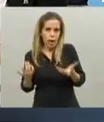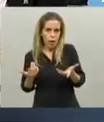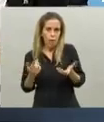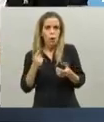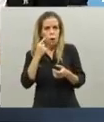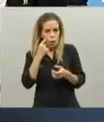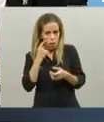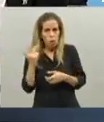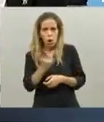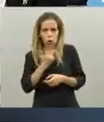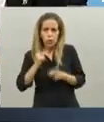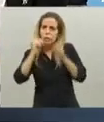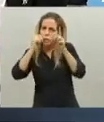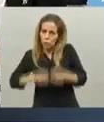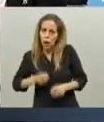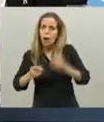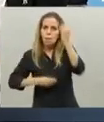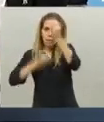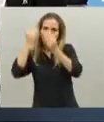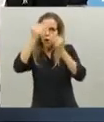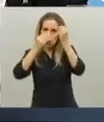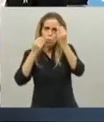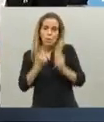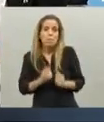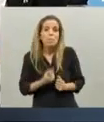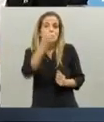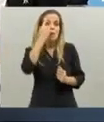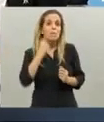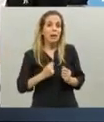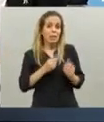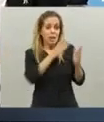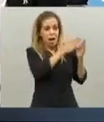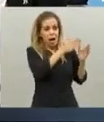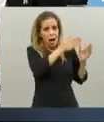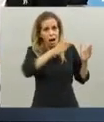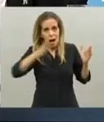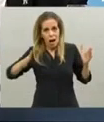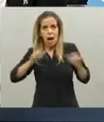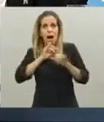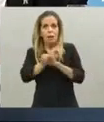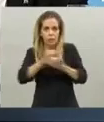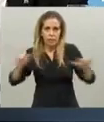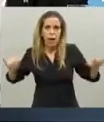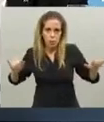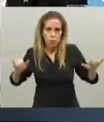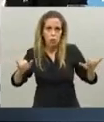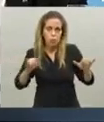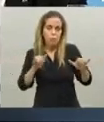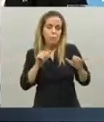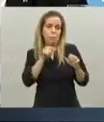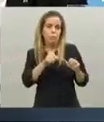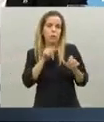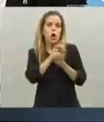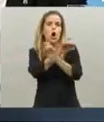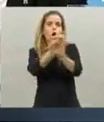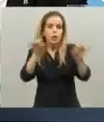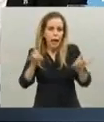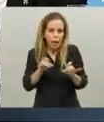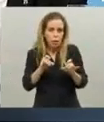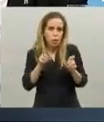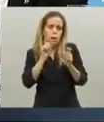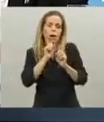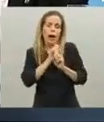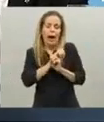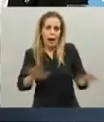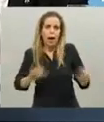o sea, dijimos desde el primer día que en algún momento los casos iban a aumentar, es la experiencia que se ve en todas las grandes ciudades del mundo, en todas las áreas